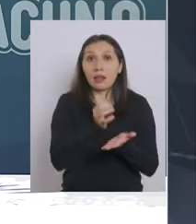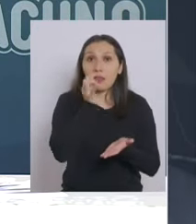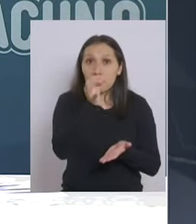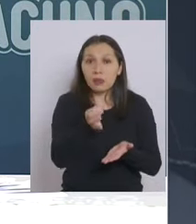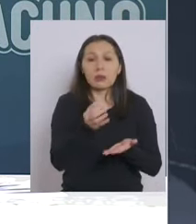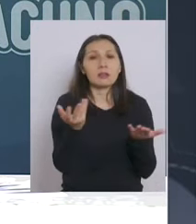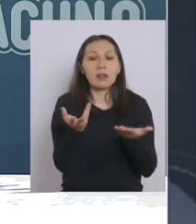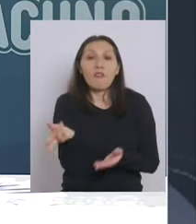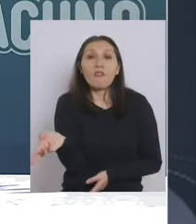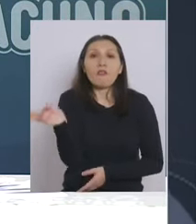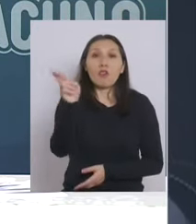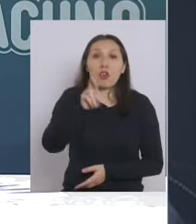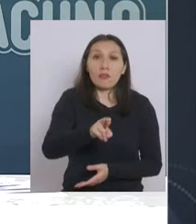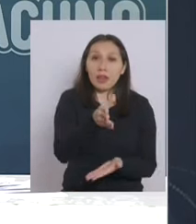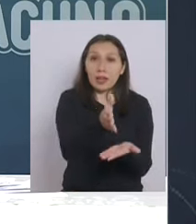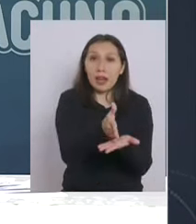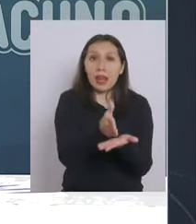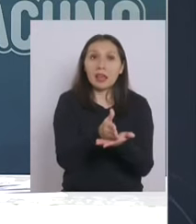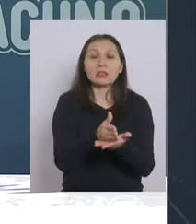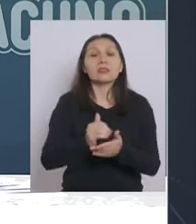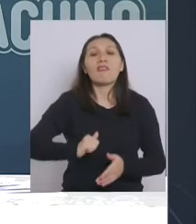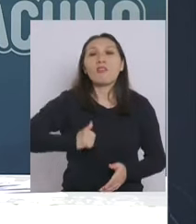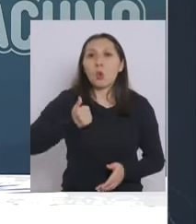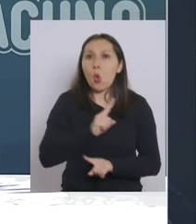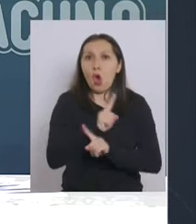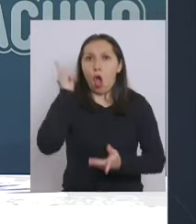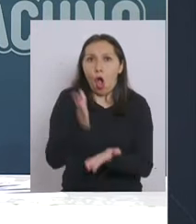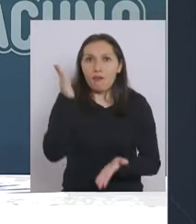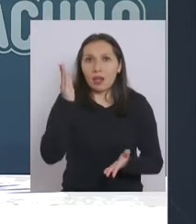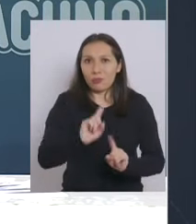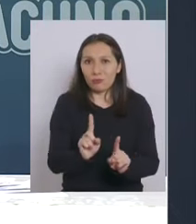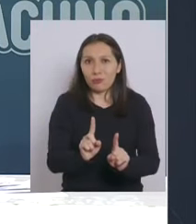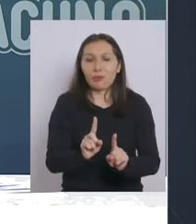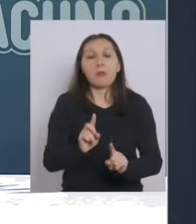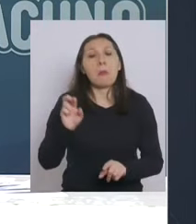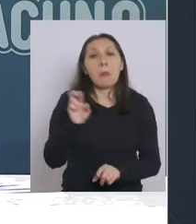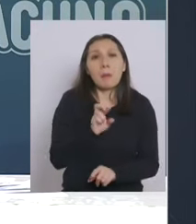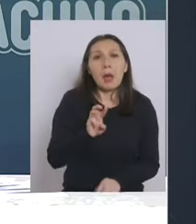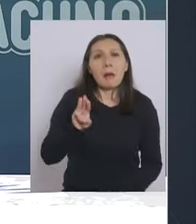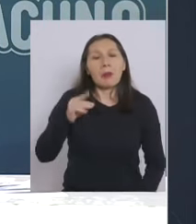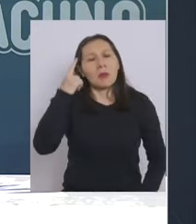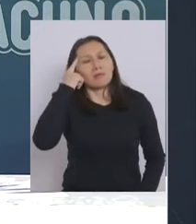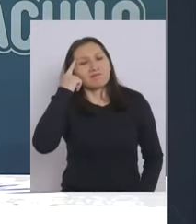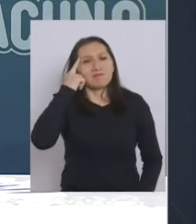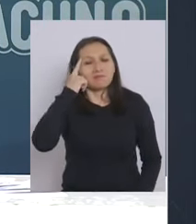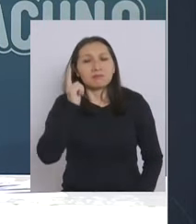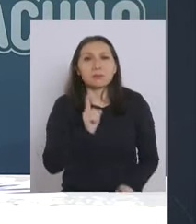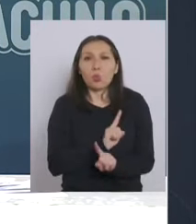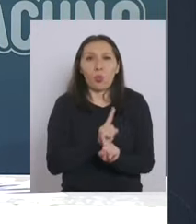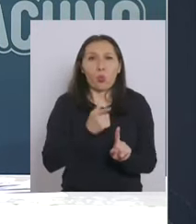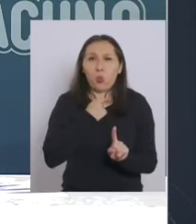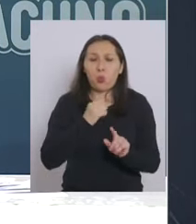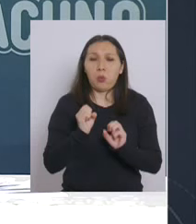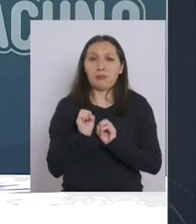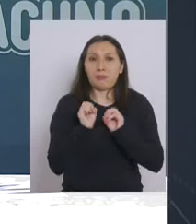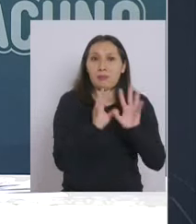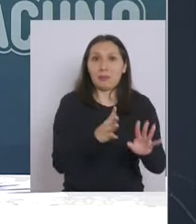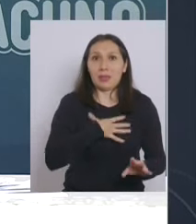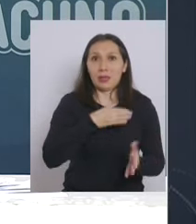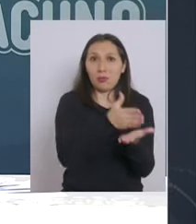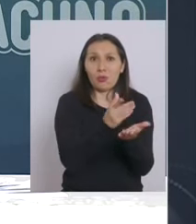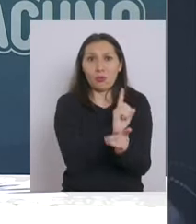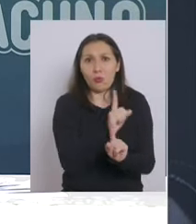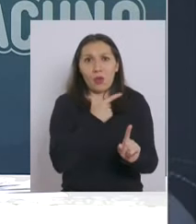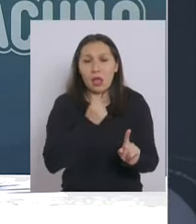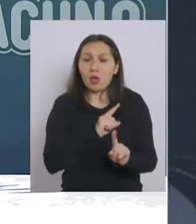primer lugar la vuelta hasta el momento a clases es voluntaria si un papá o una mamá no quiere enviar a sus niños